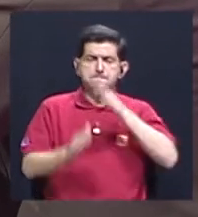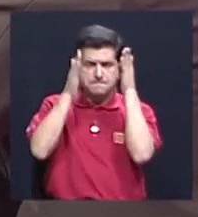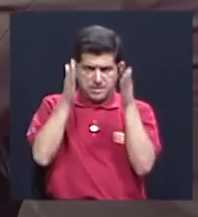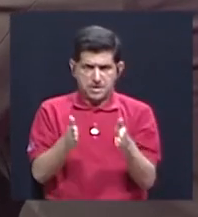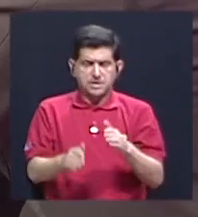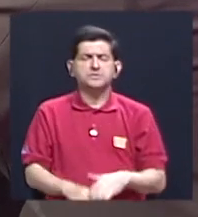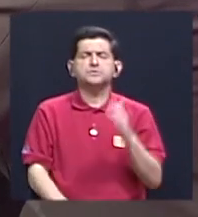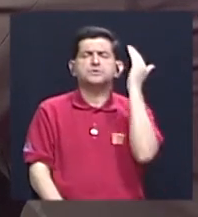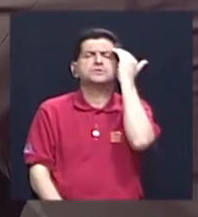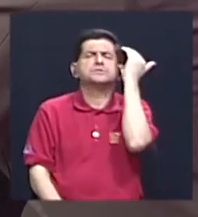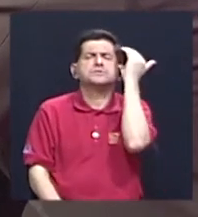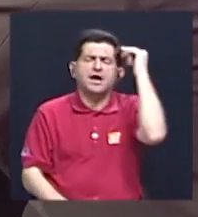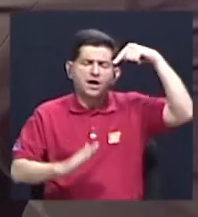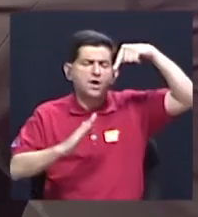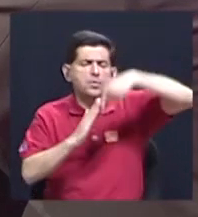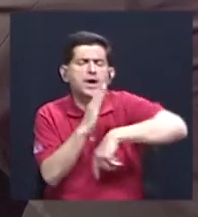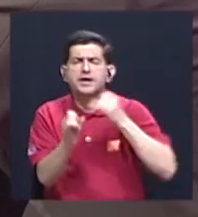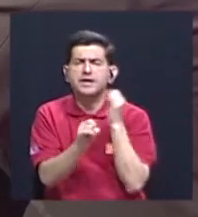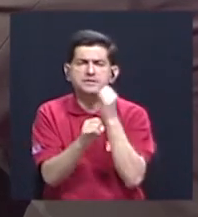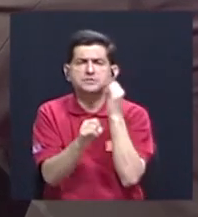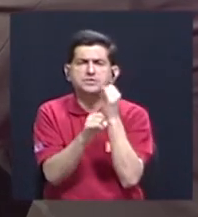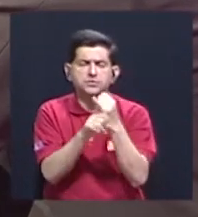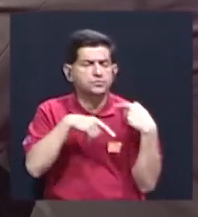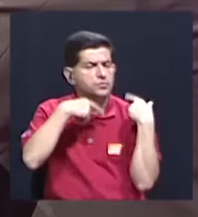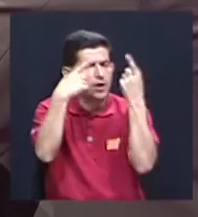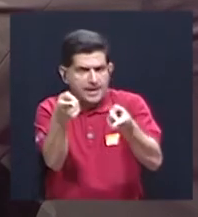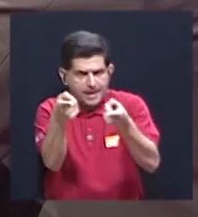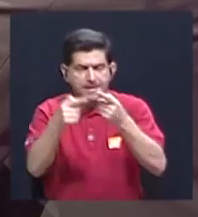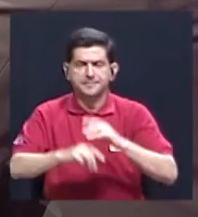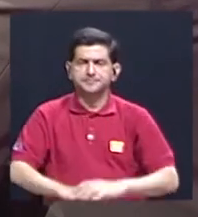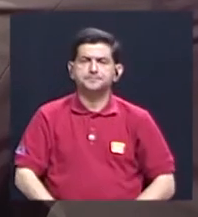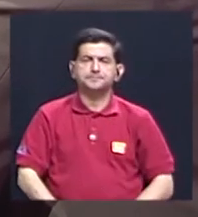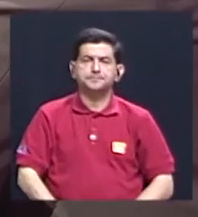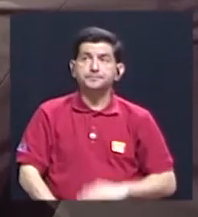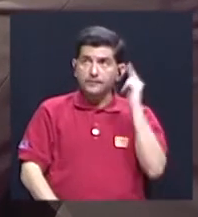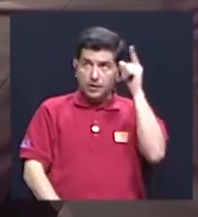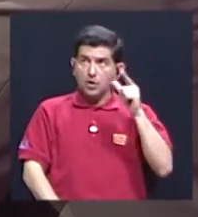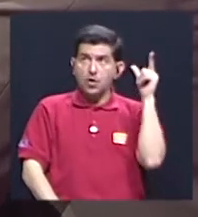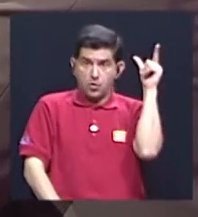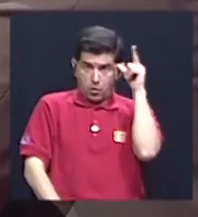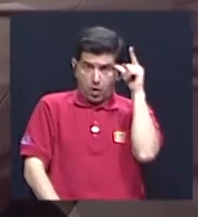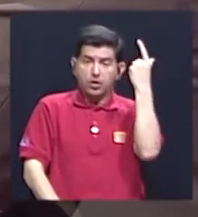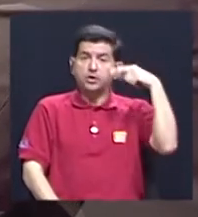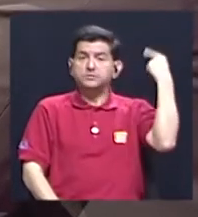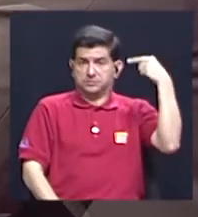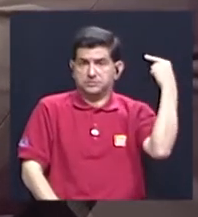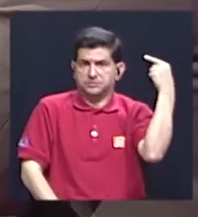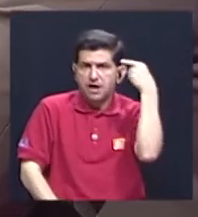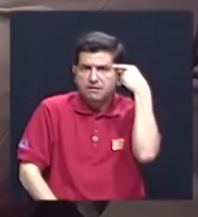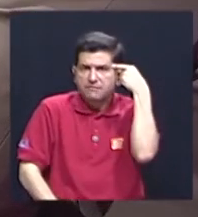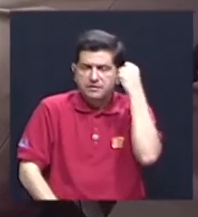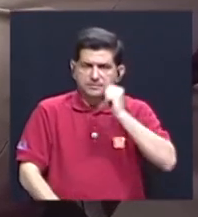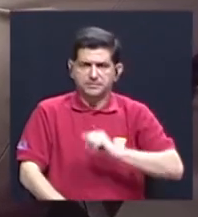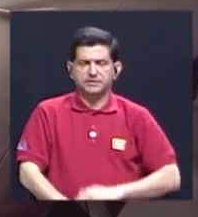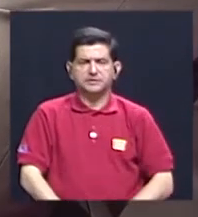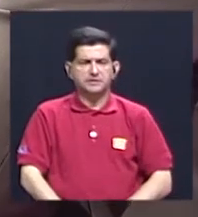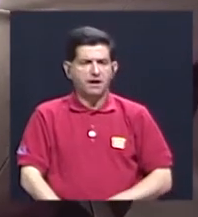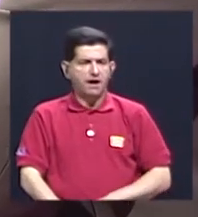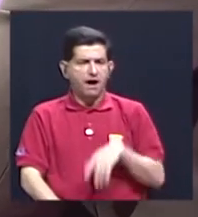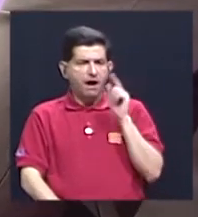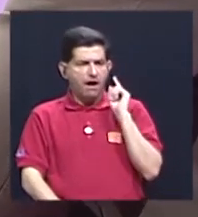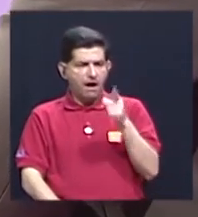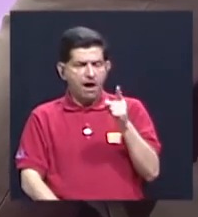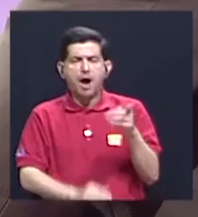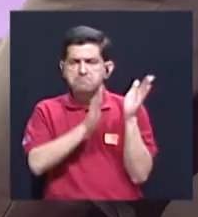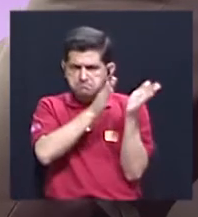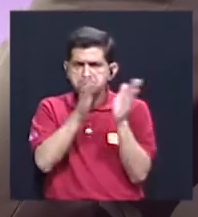realmente conocer más a fondo la institución a la que se llega. Sin duda, el gobierno llegó con